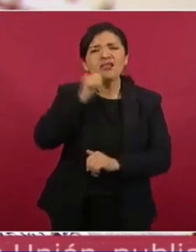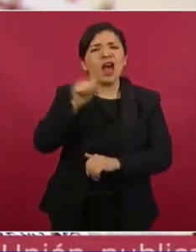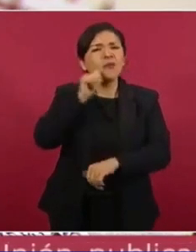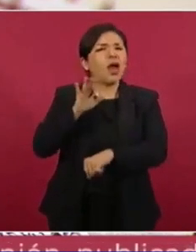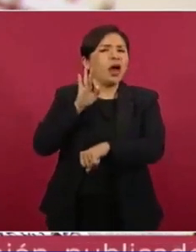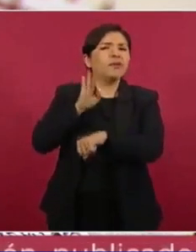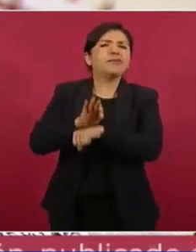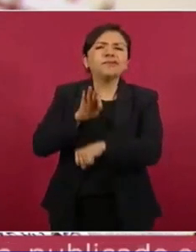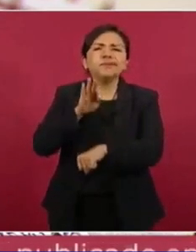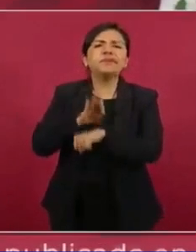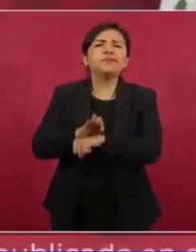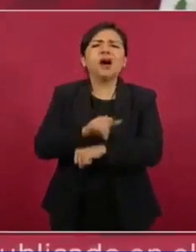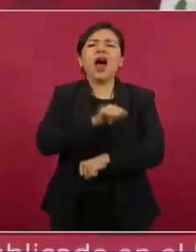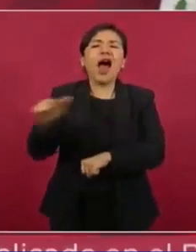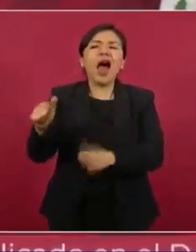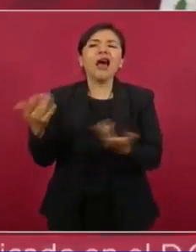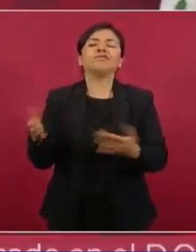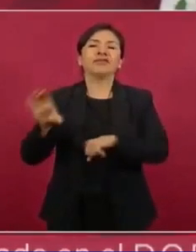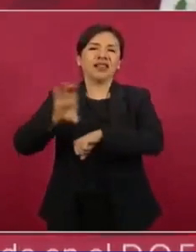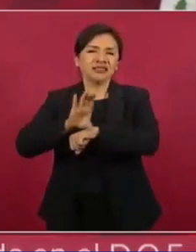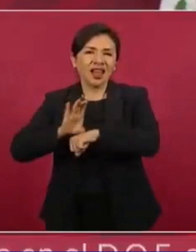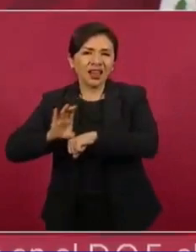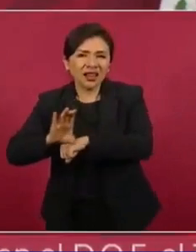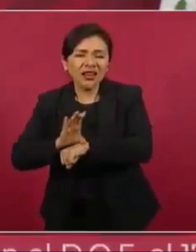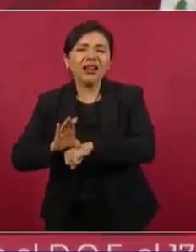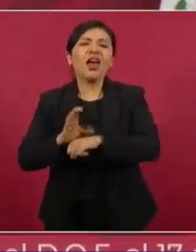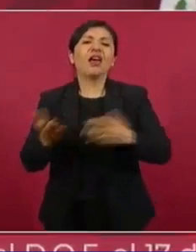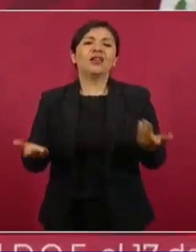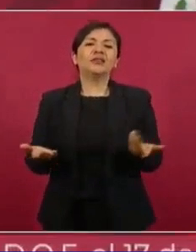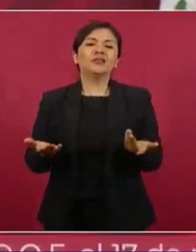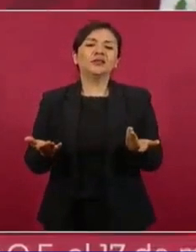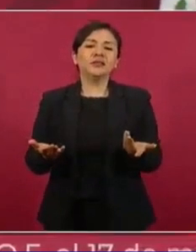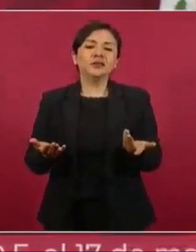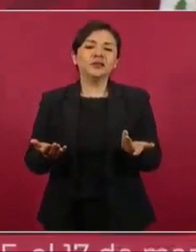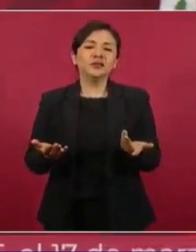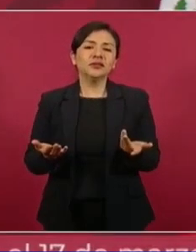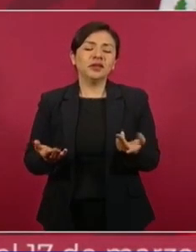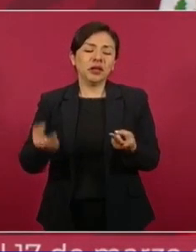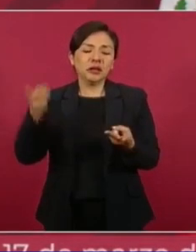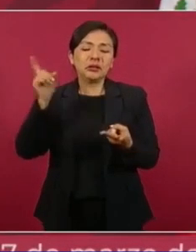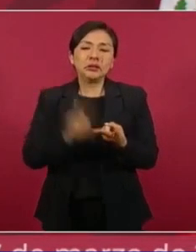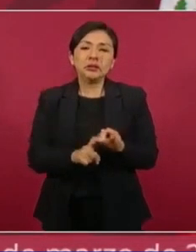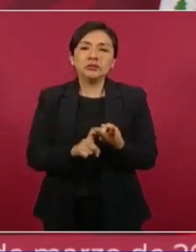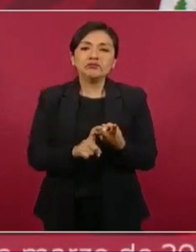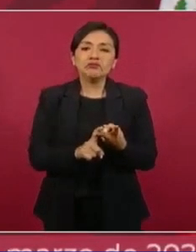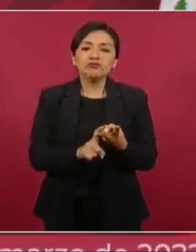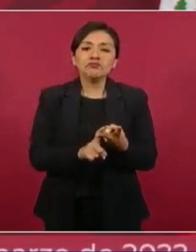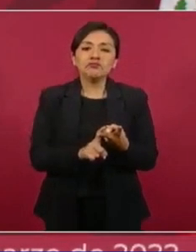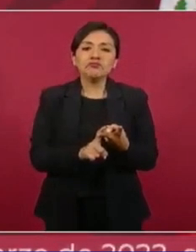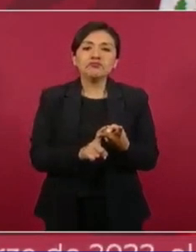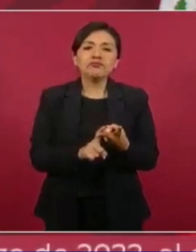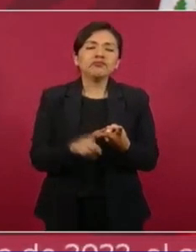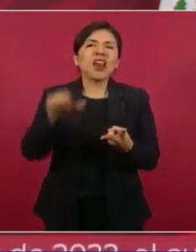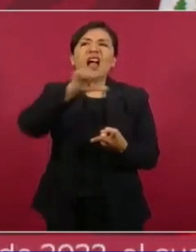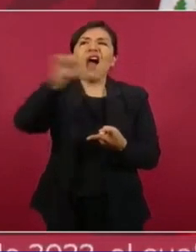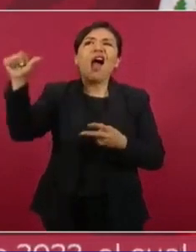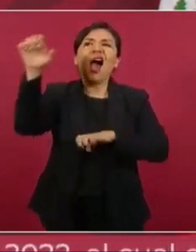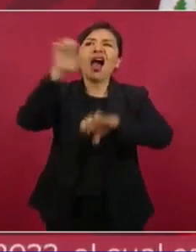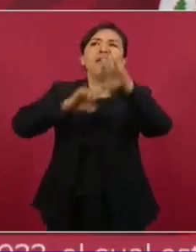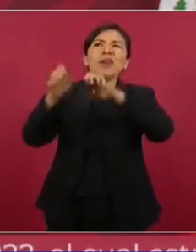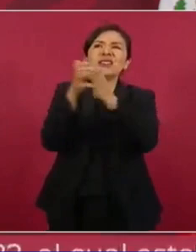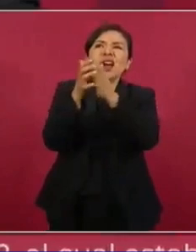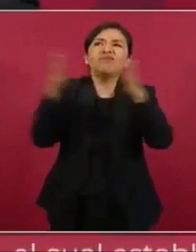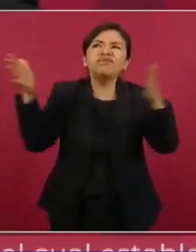de Salinas de Gortari, de las grandes corporaciones